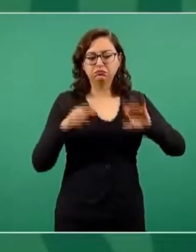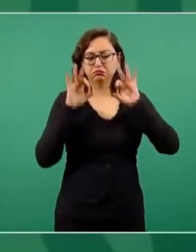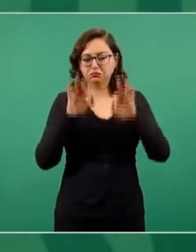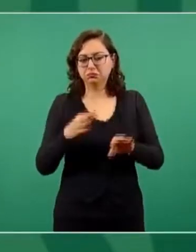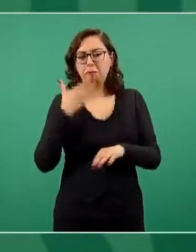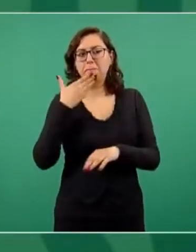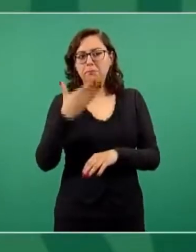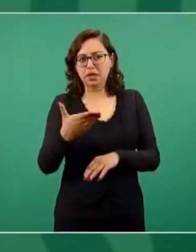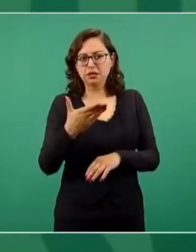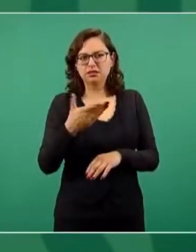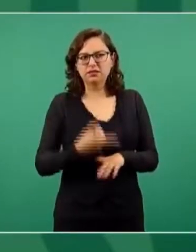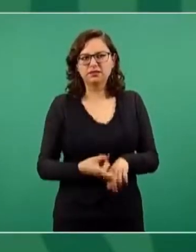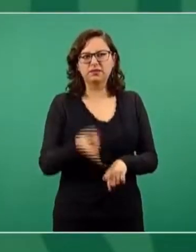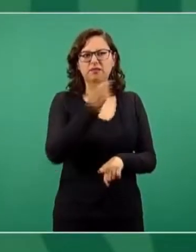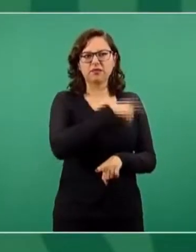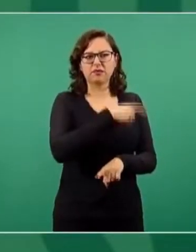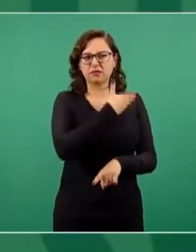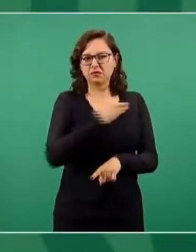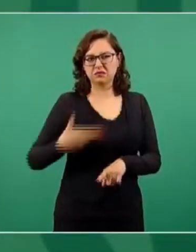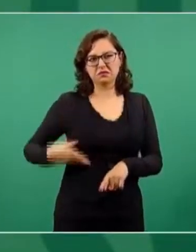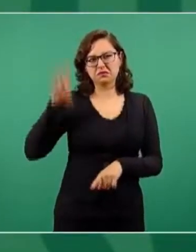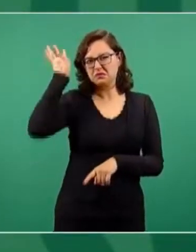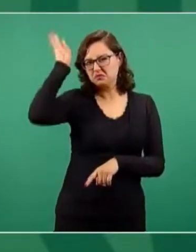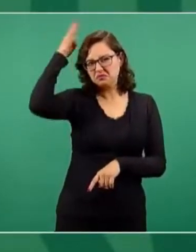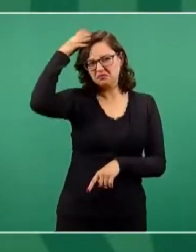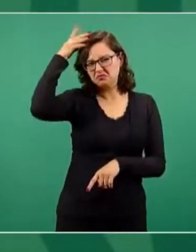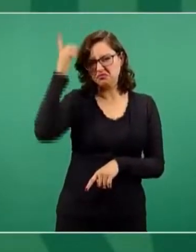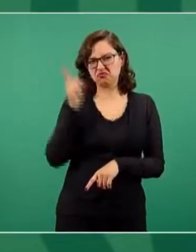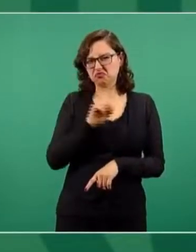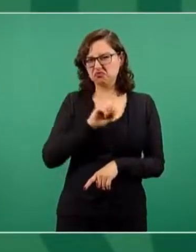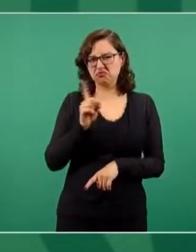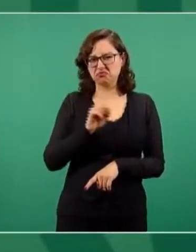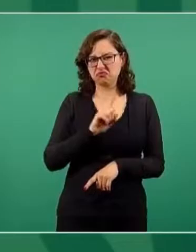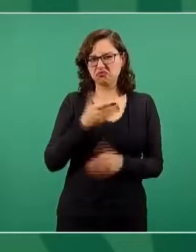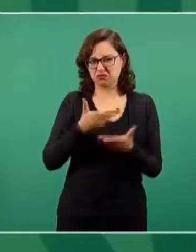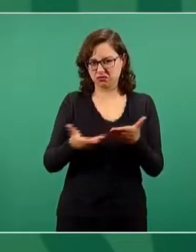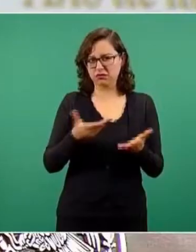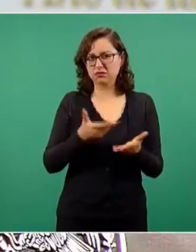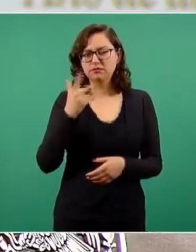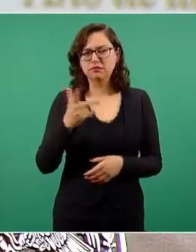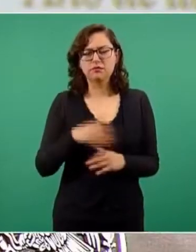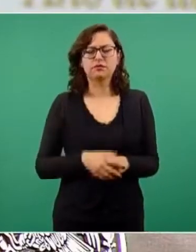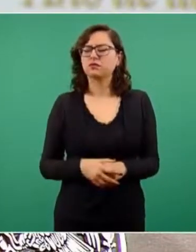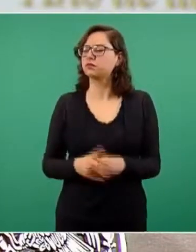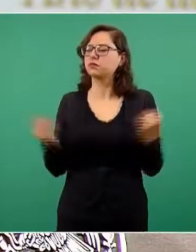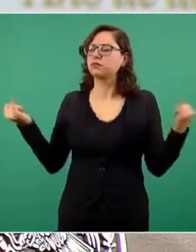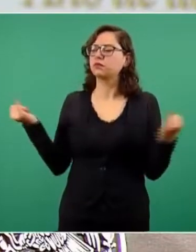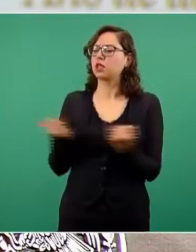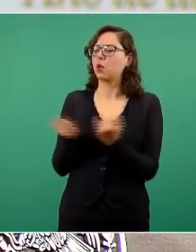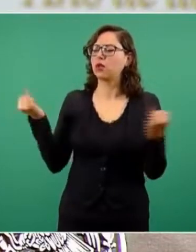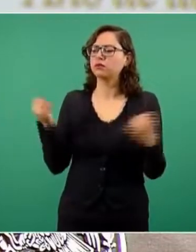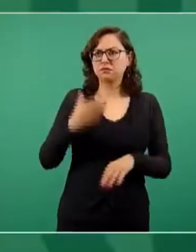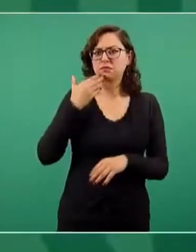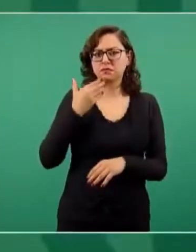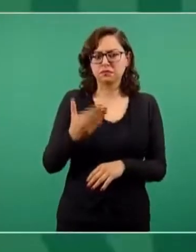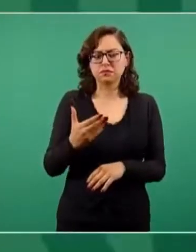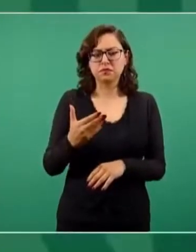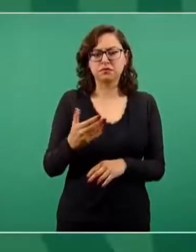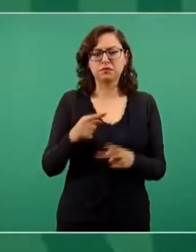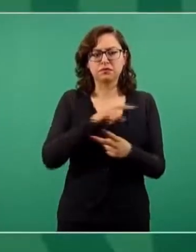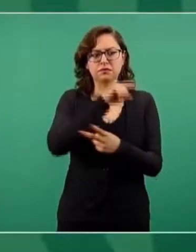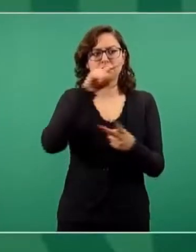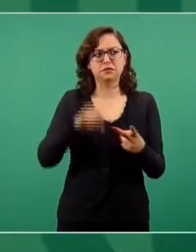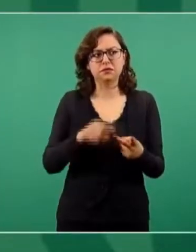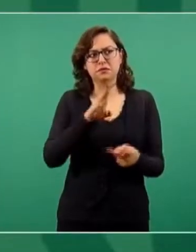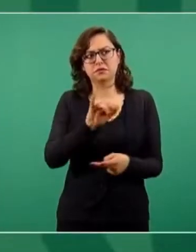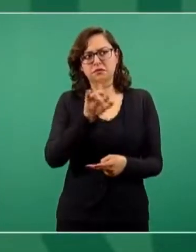Con el presidente Trump llevamos una muy buena relación y lo mismo ahora con el presidente Biden. No